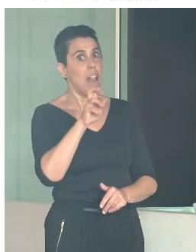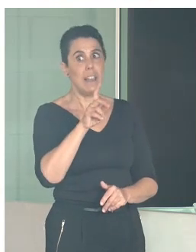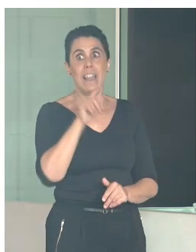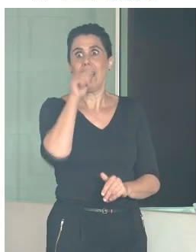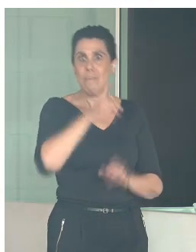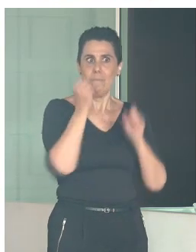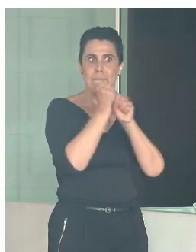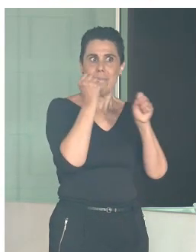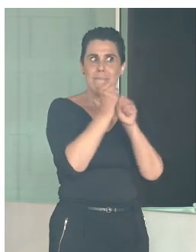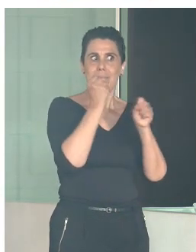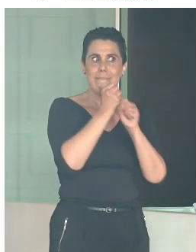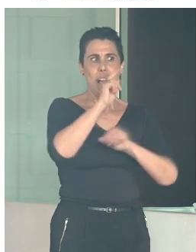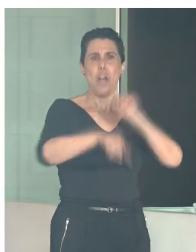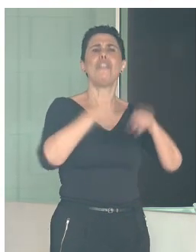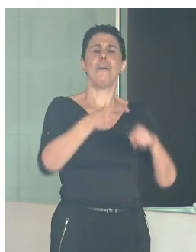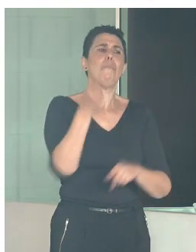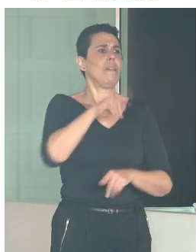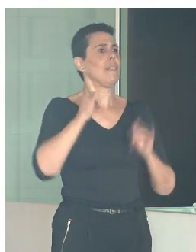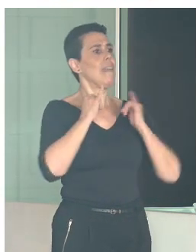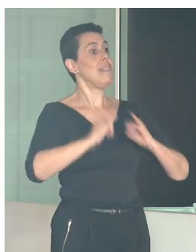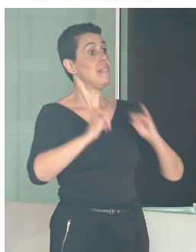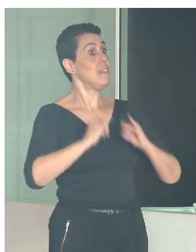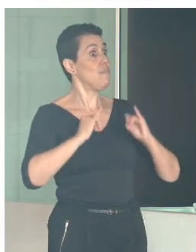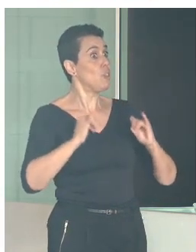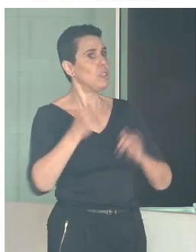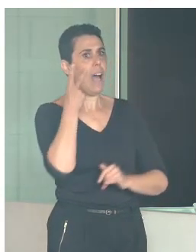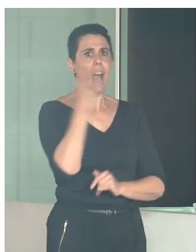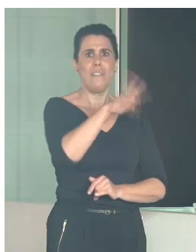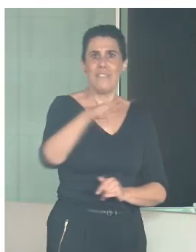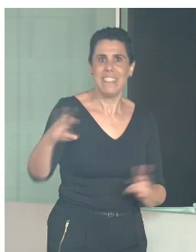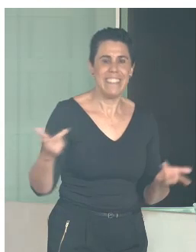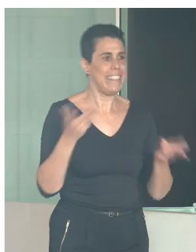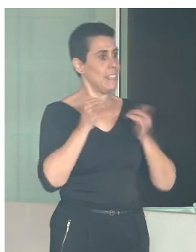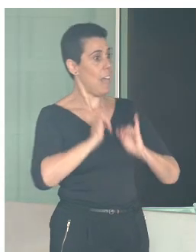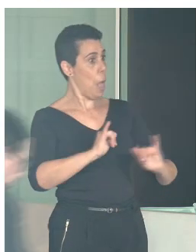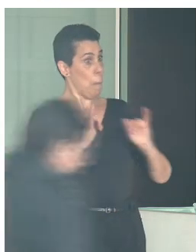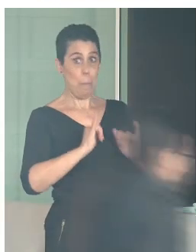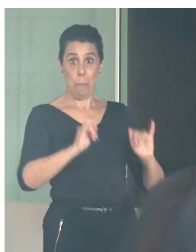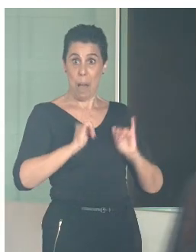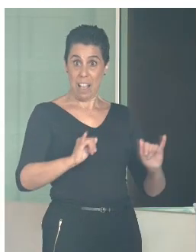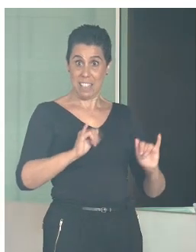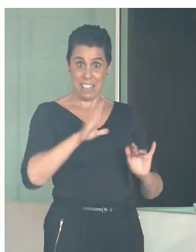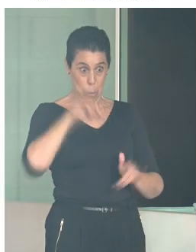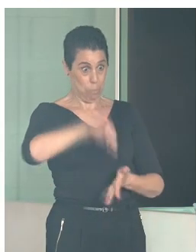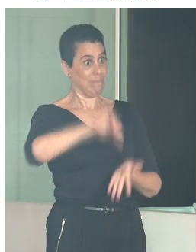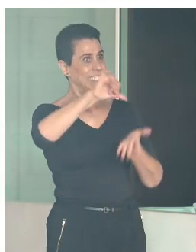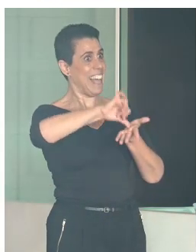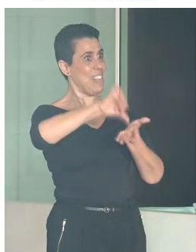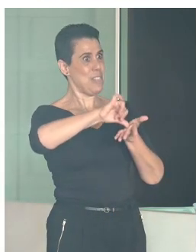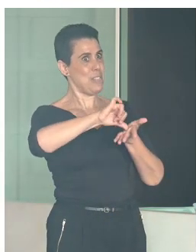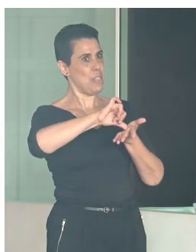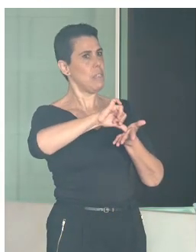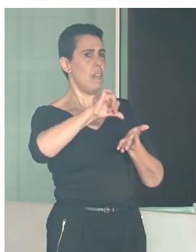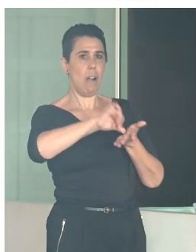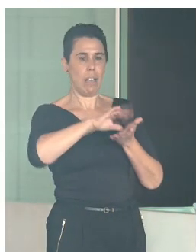programa que le hemos preparado a todos, tanto de visitas como de paseos, por esta ciudad que, sin lugar a dudas,